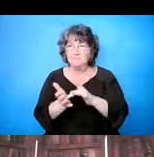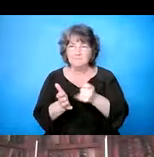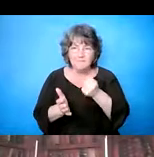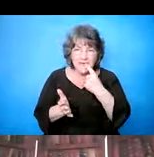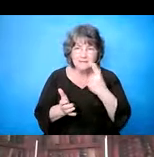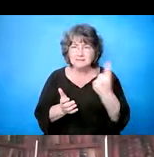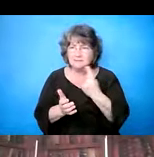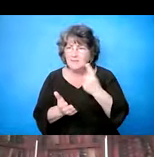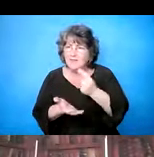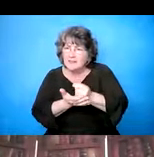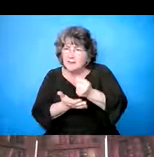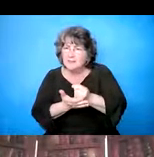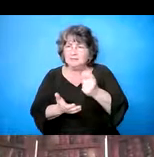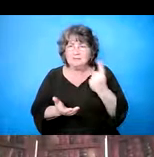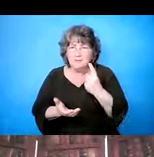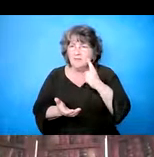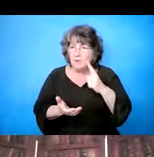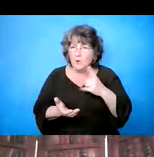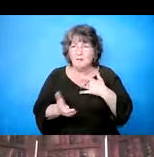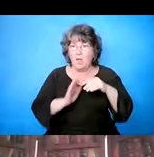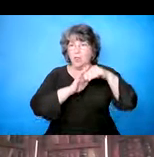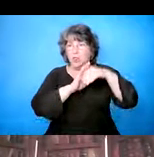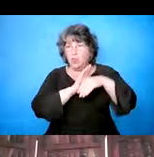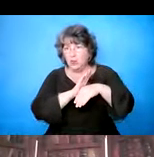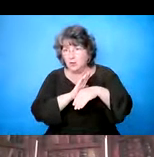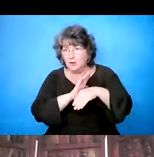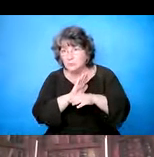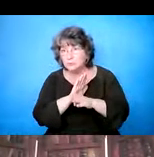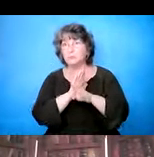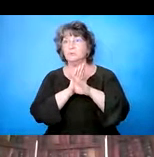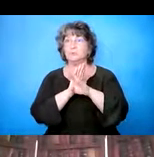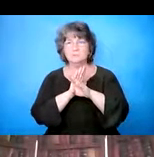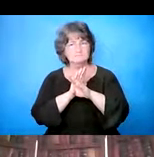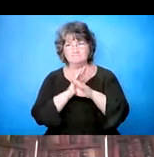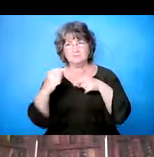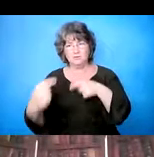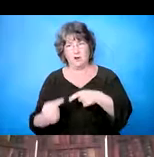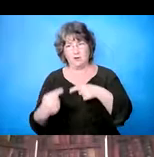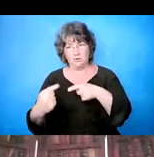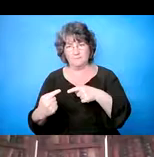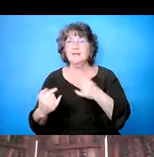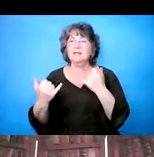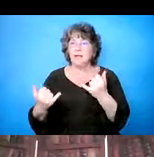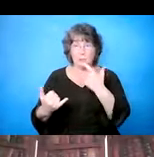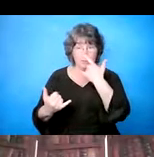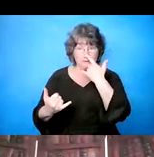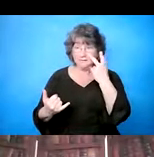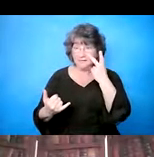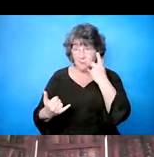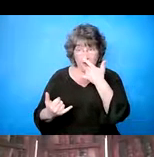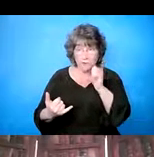también nos da la definición, eh, de las cosas que podemos mirar y los desordenes de eso. La próxima diapositiva, por favor.